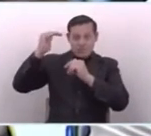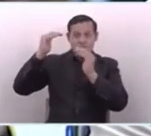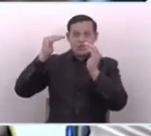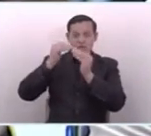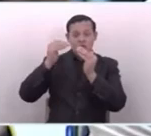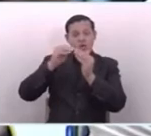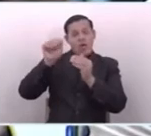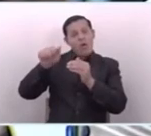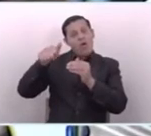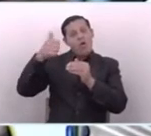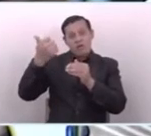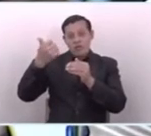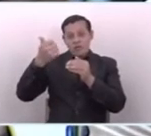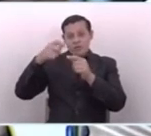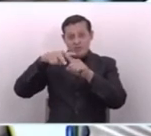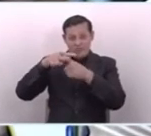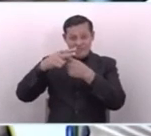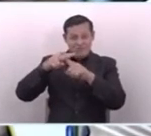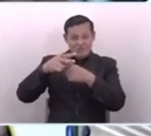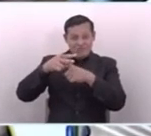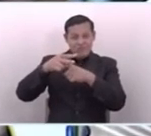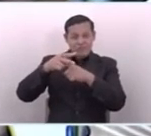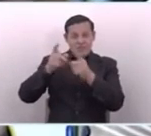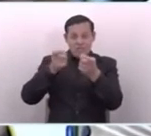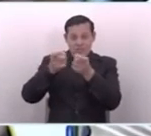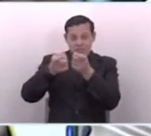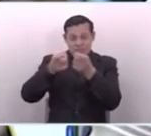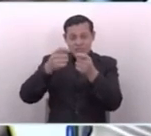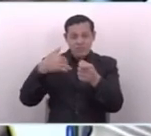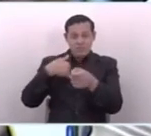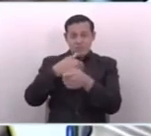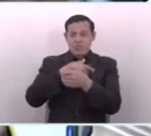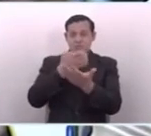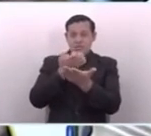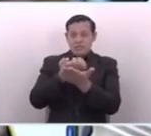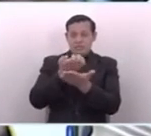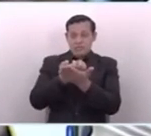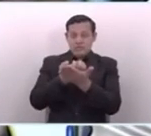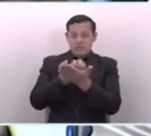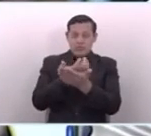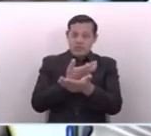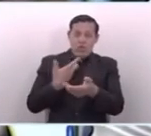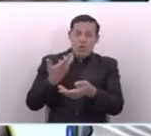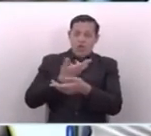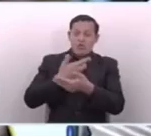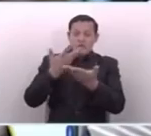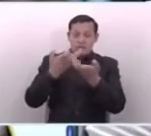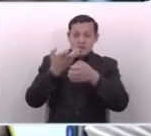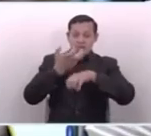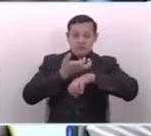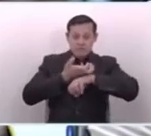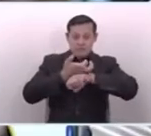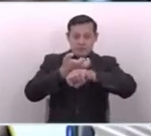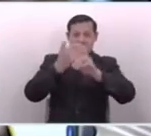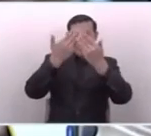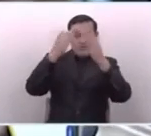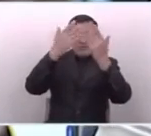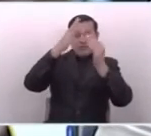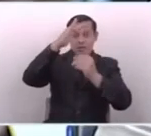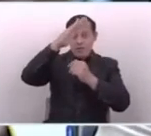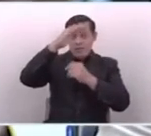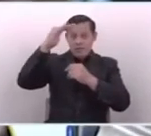hay otros mecanismos que se regulan desde el Ministerio de Economía para aquellos que quieran importar incluso de otros países.